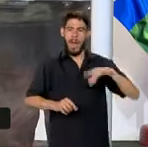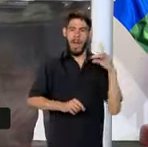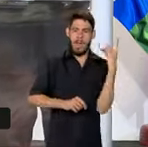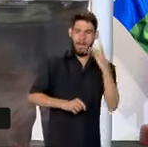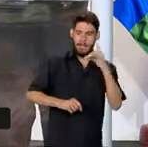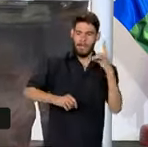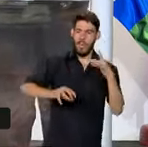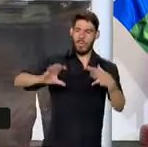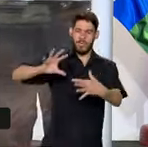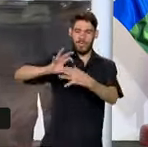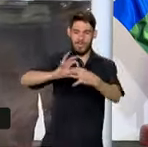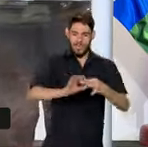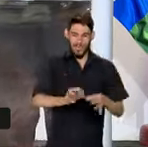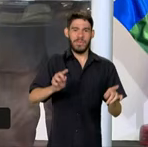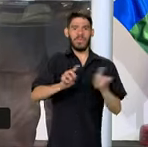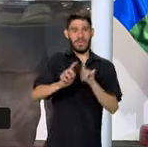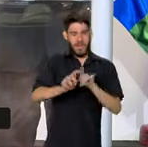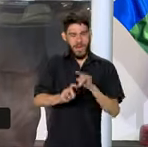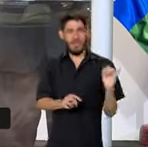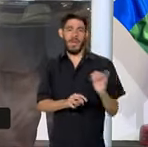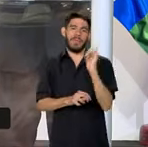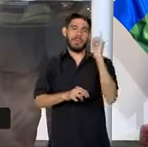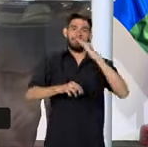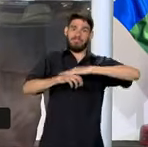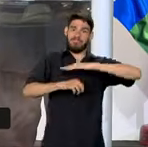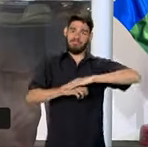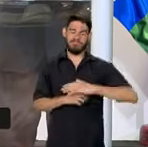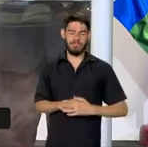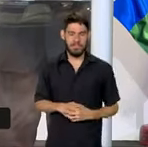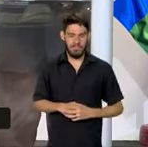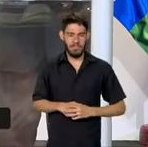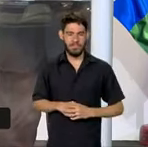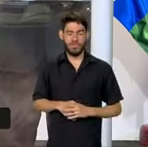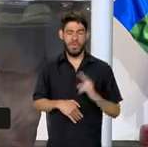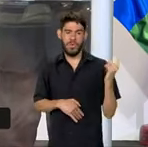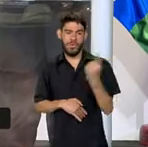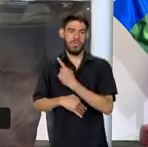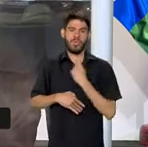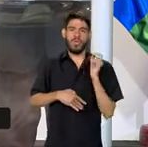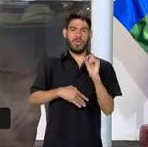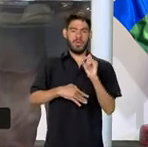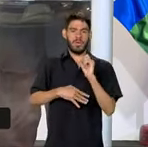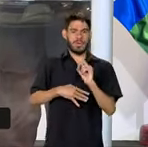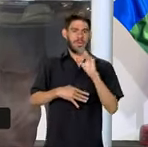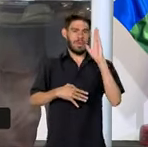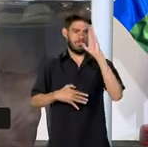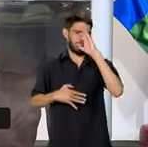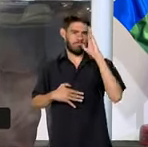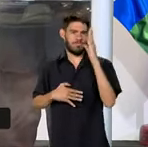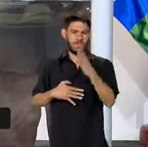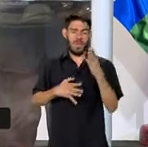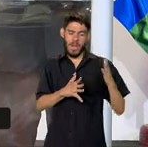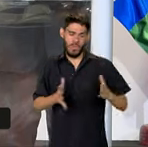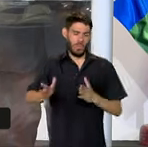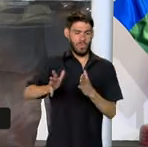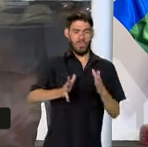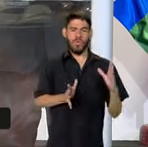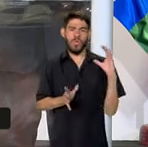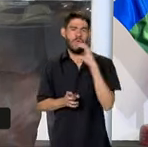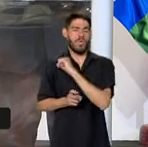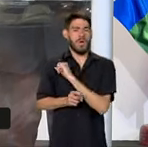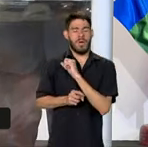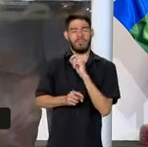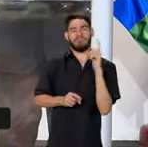también tienen un papel importante. Nosotros somos el tránsito más directo, el camino más directo,